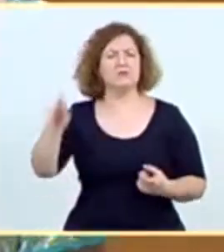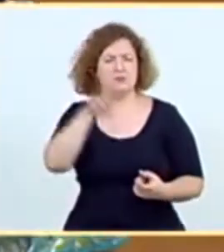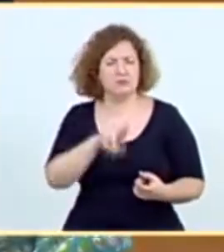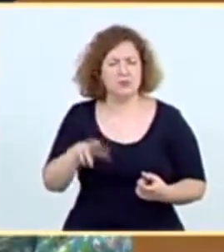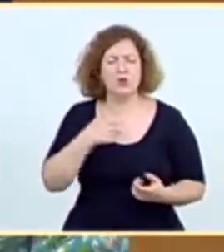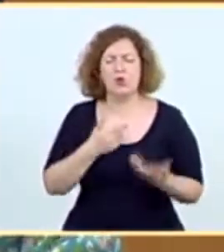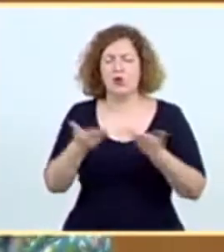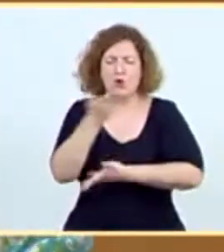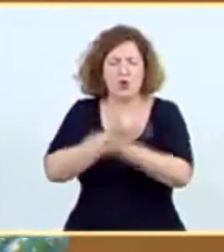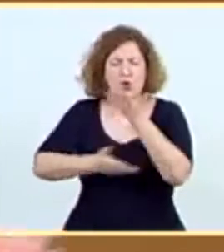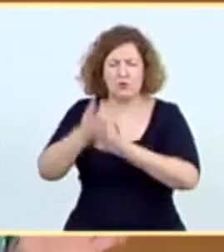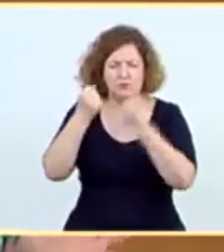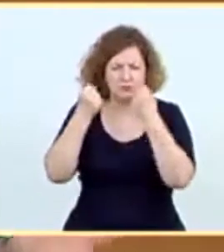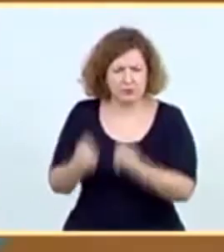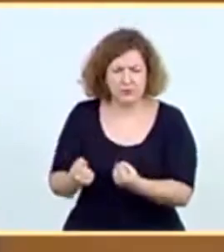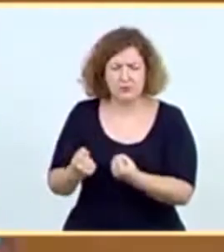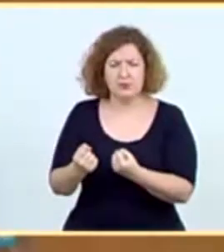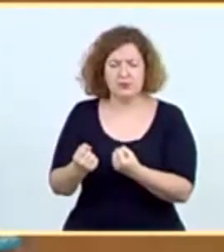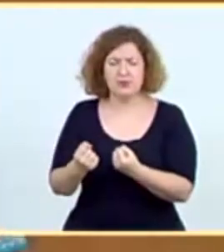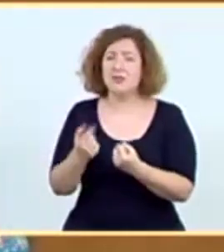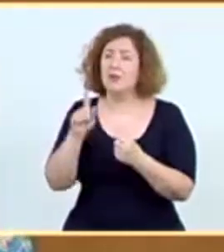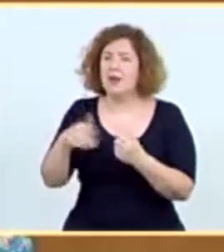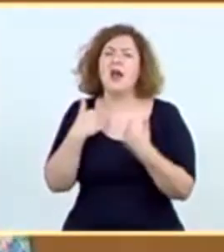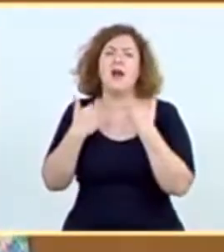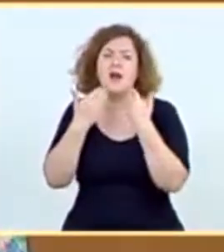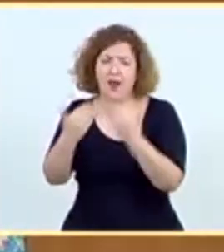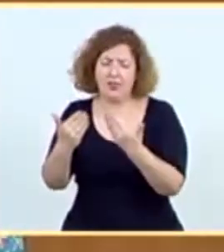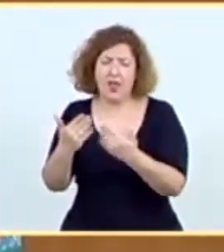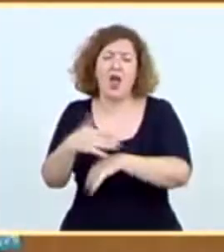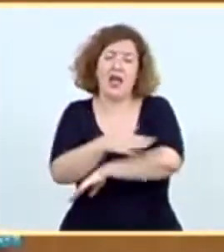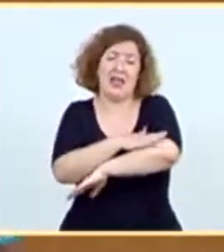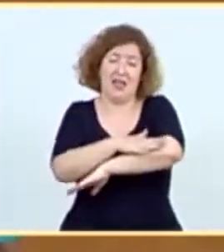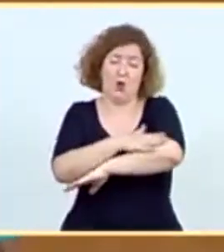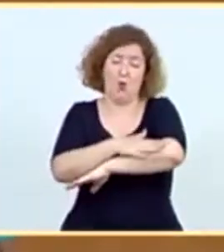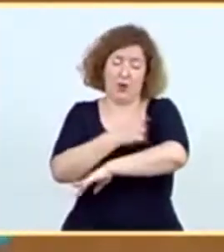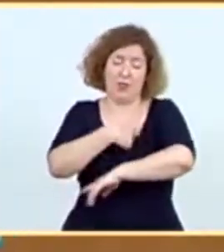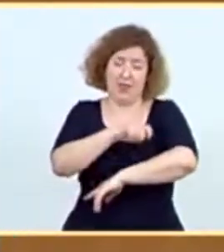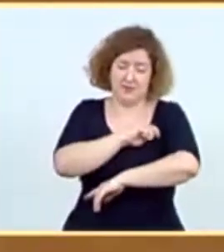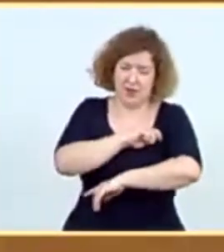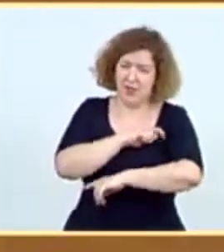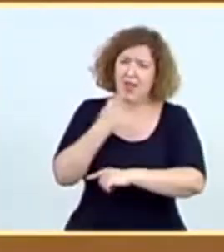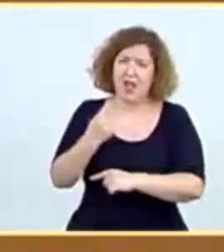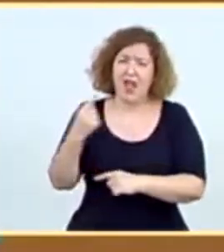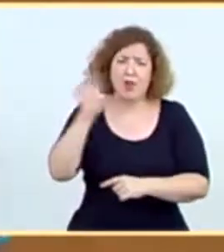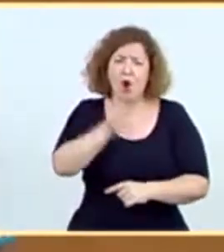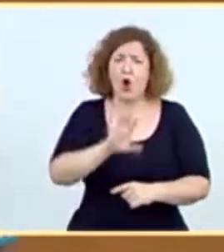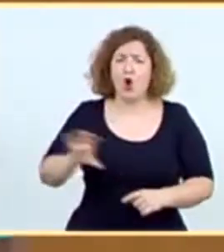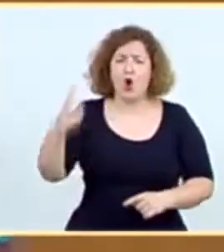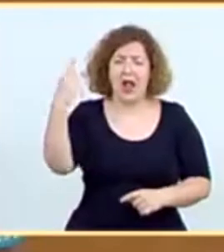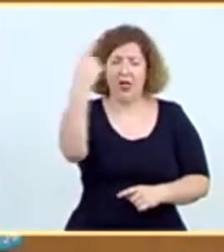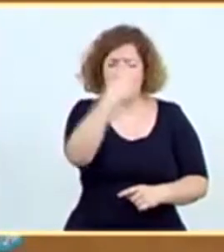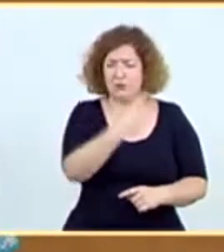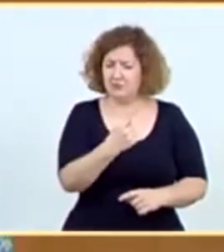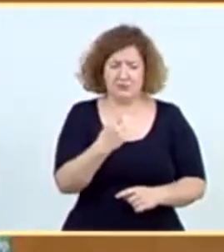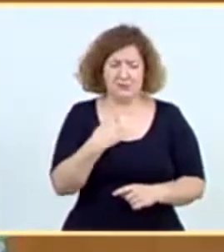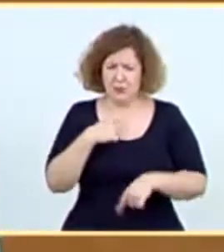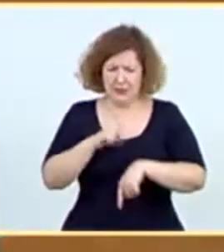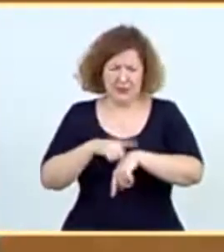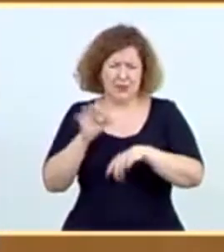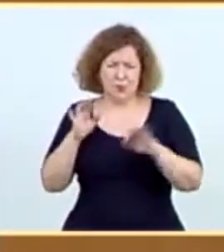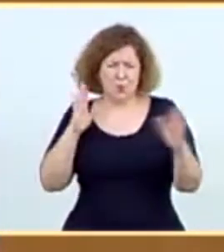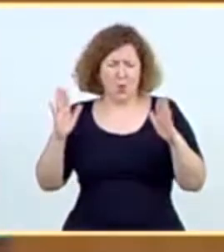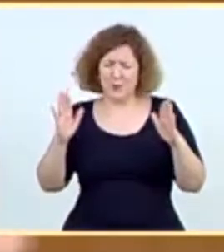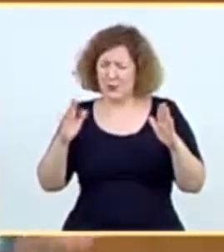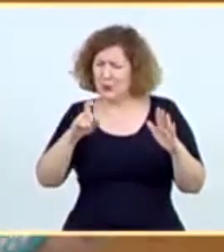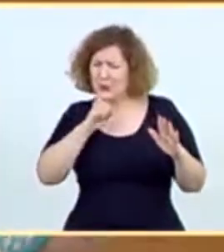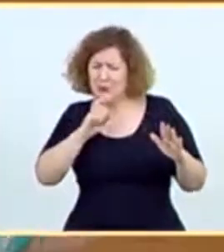estrecha colaboración y el agradecimiento, la colaboración que ha tenido el Gobierno de España con todas y cada una de las comunidades autónomas, en un tiempo de dificultad,